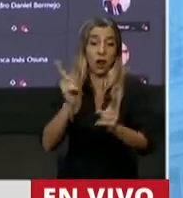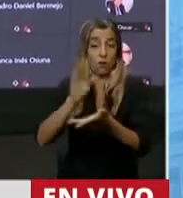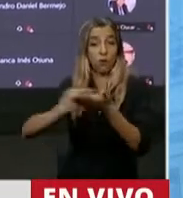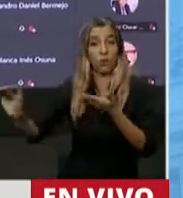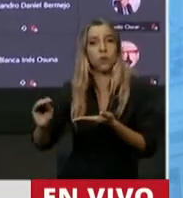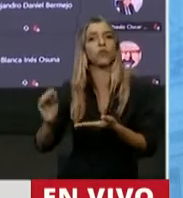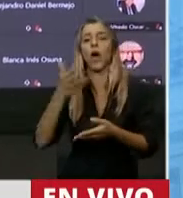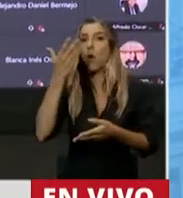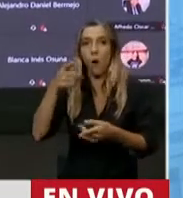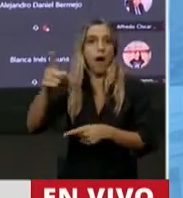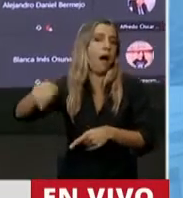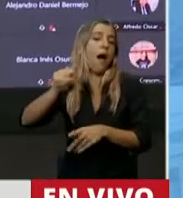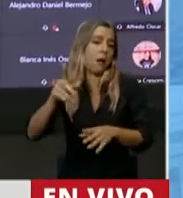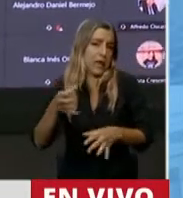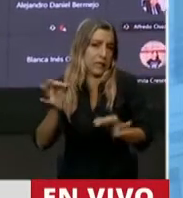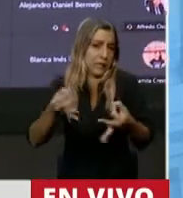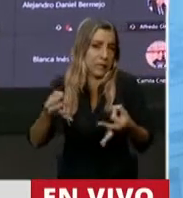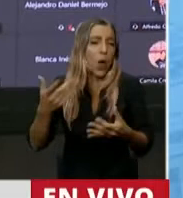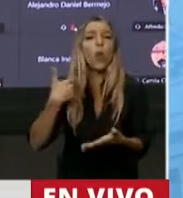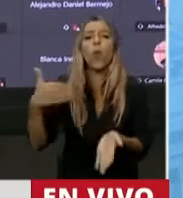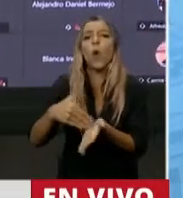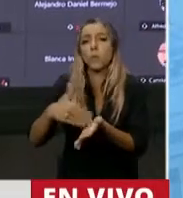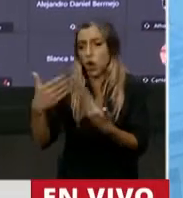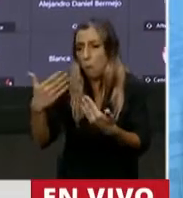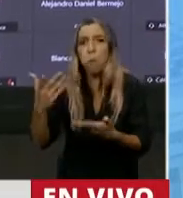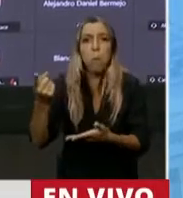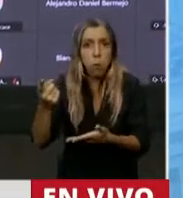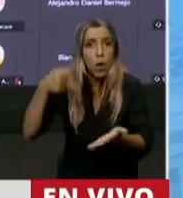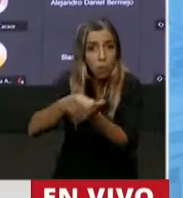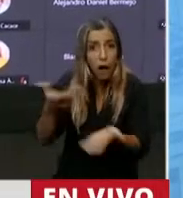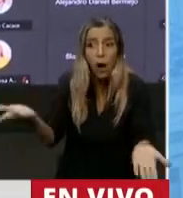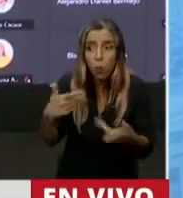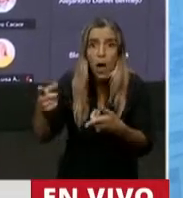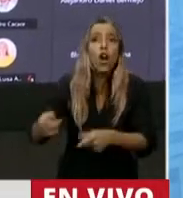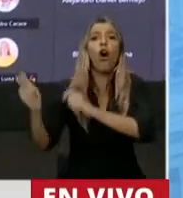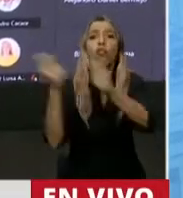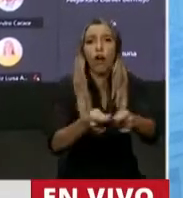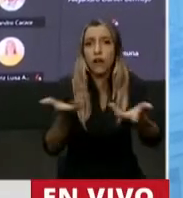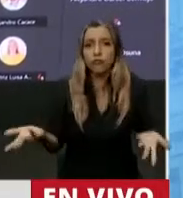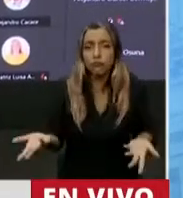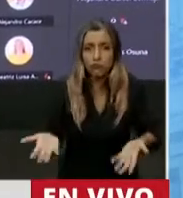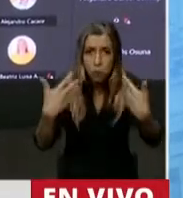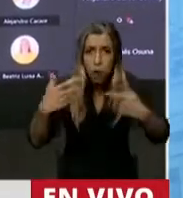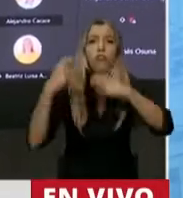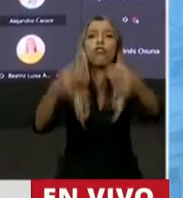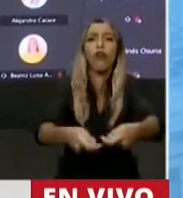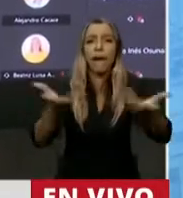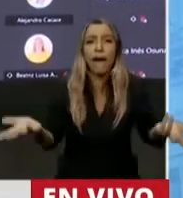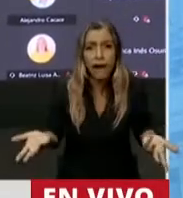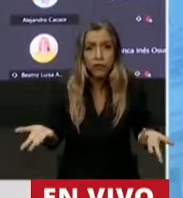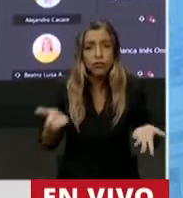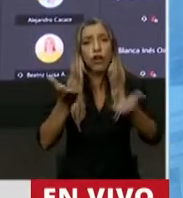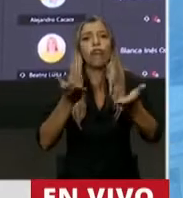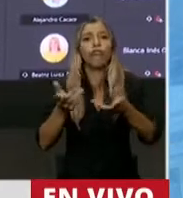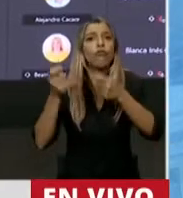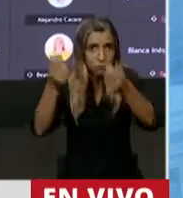estos millones y que va a ser alcanzado por el impuesto, que haga una donación que además la descuenta del impuesto a las ganancias. Esto de hacer solidaridad